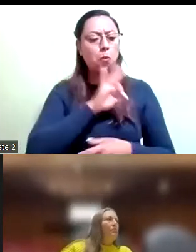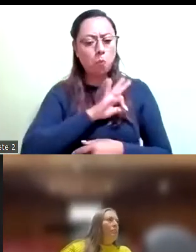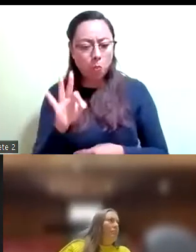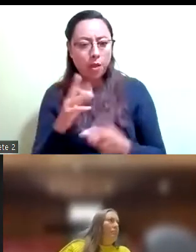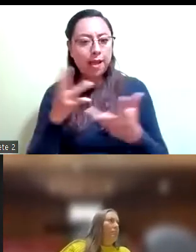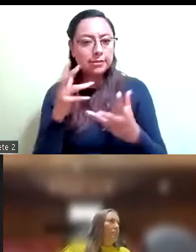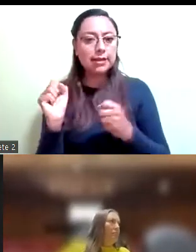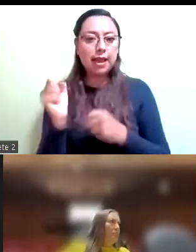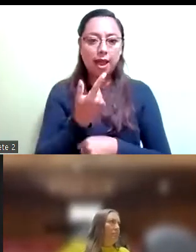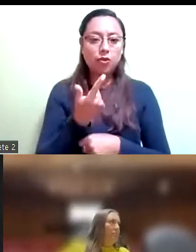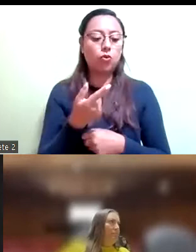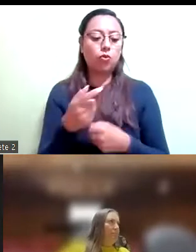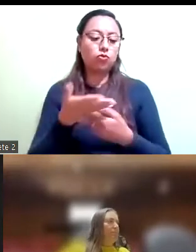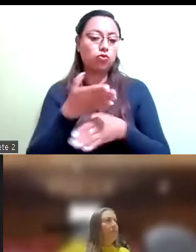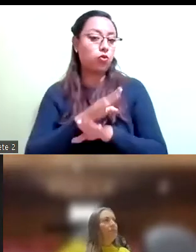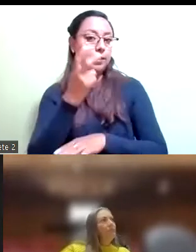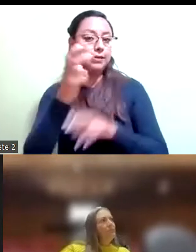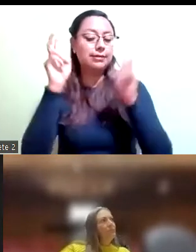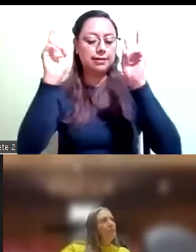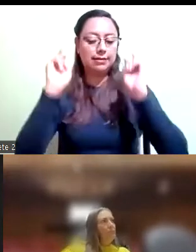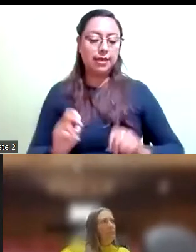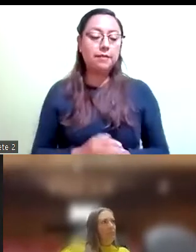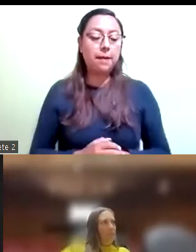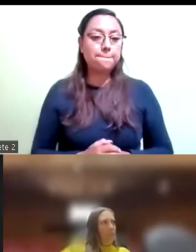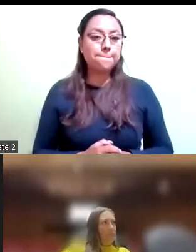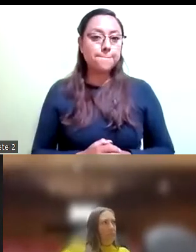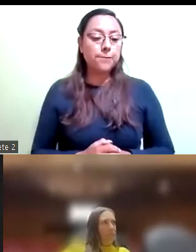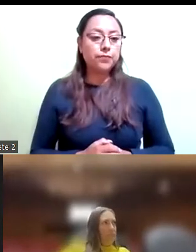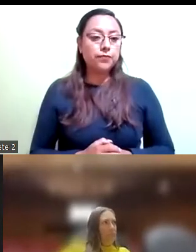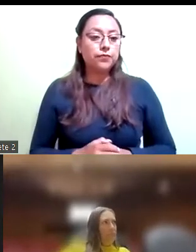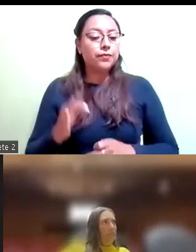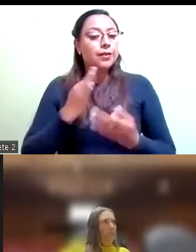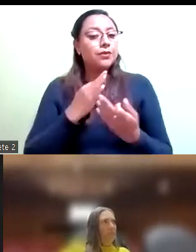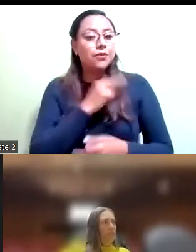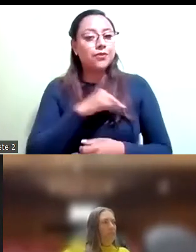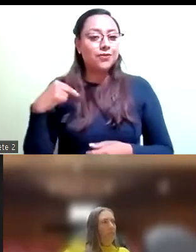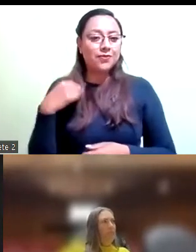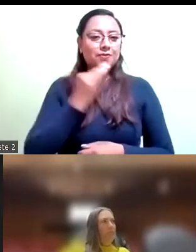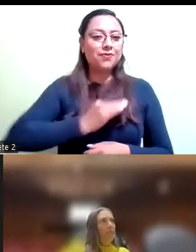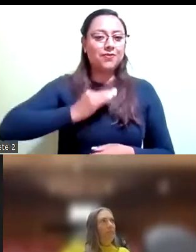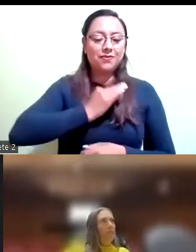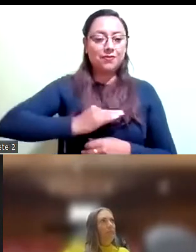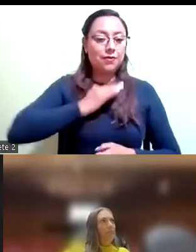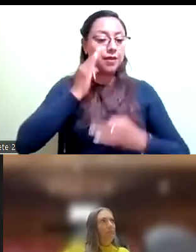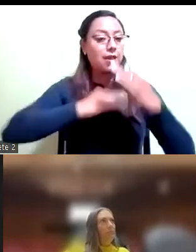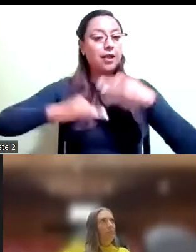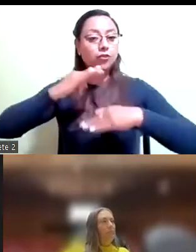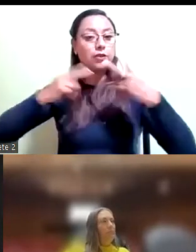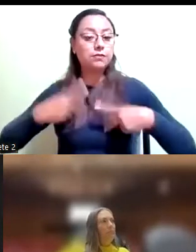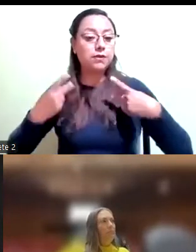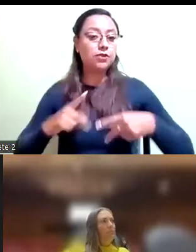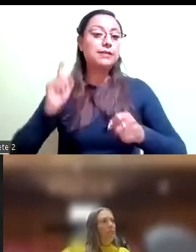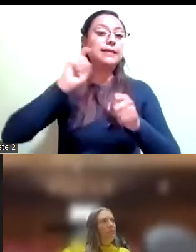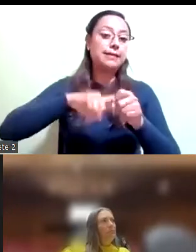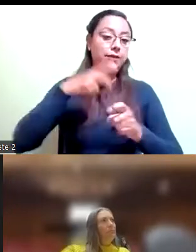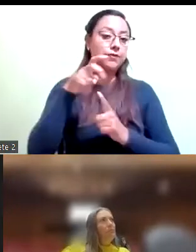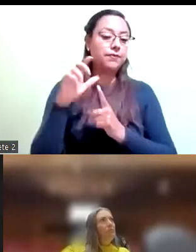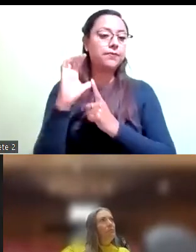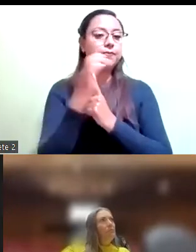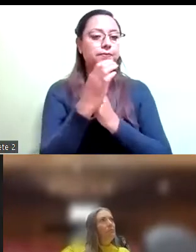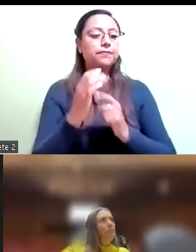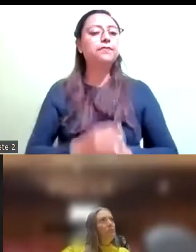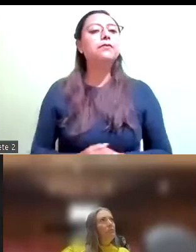sanó se está a punto de terminarse y felicitamos a los que integraron esta comisión y hoy toca